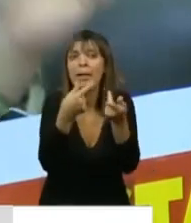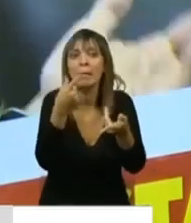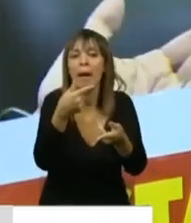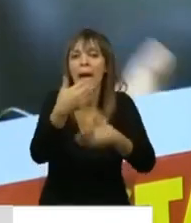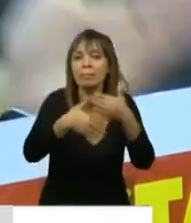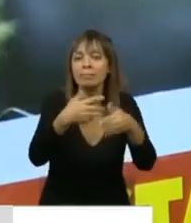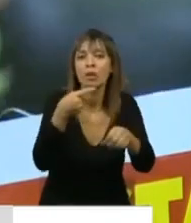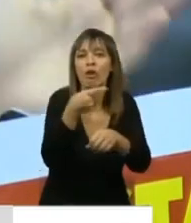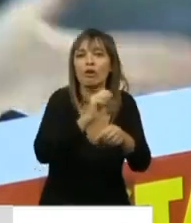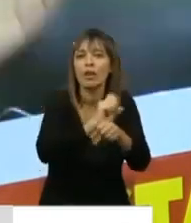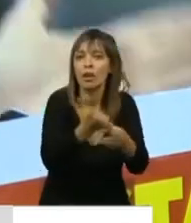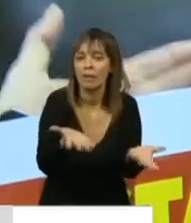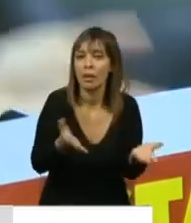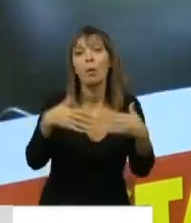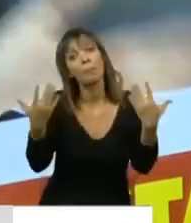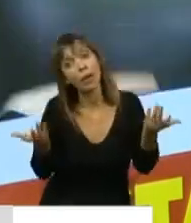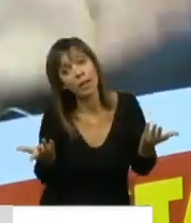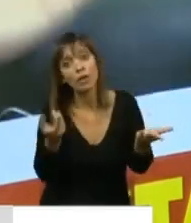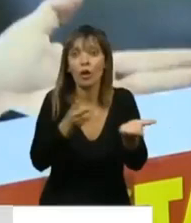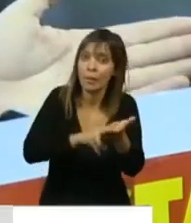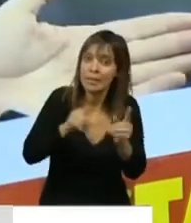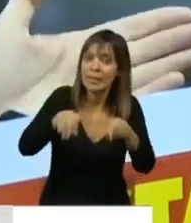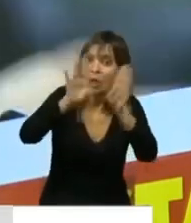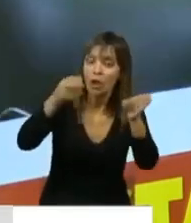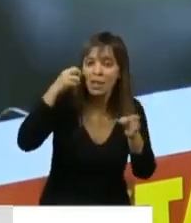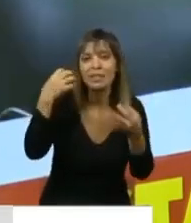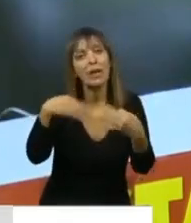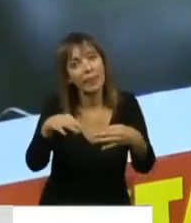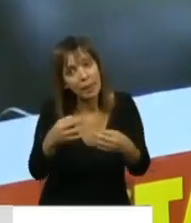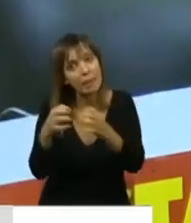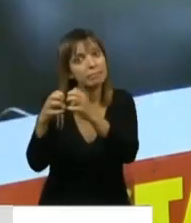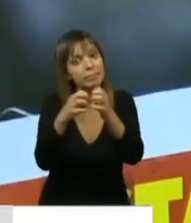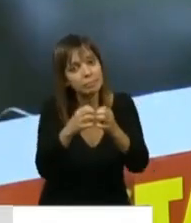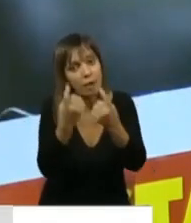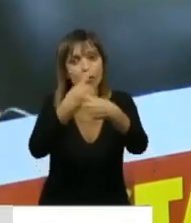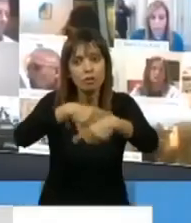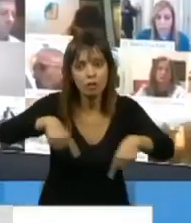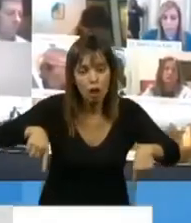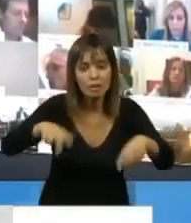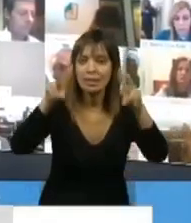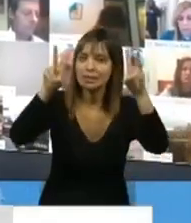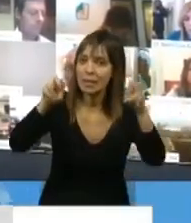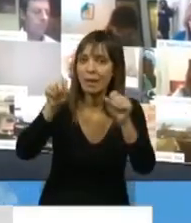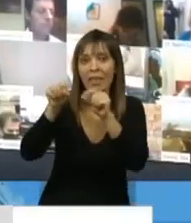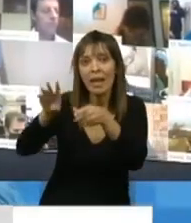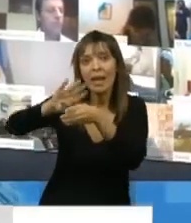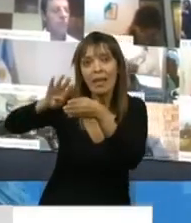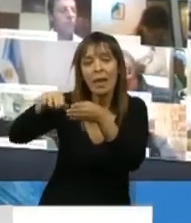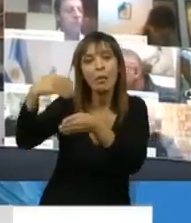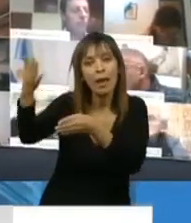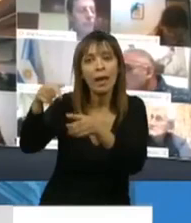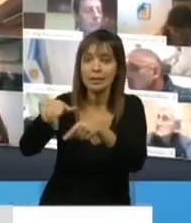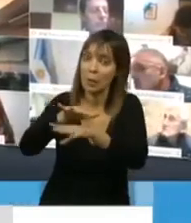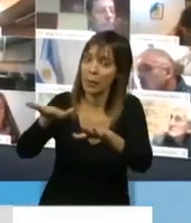la pandemia. Por eso, una vez más, este Congreso debe tratar todo lo que atañe a la deuda y debe tratar el